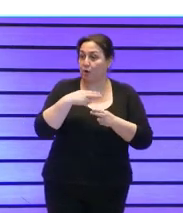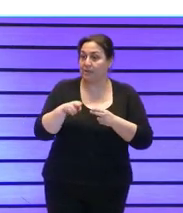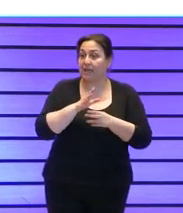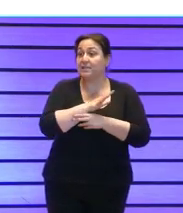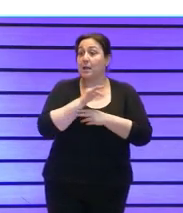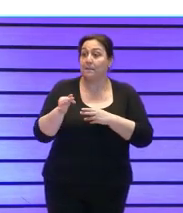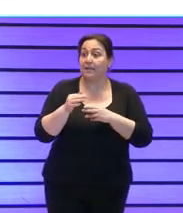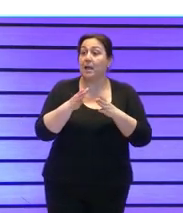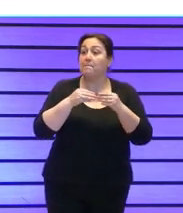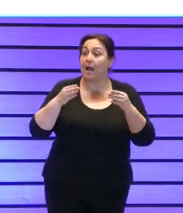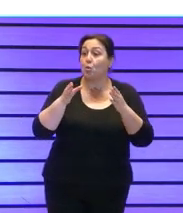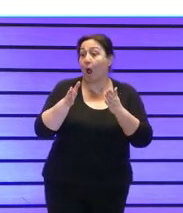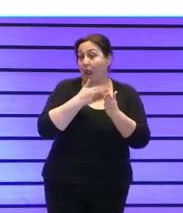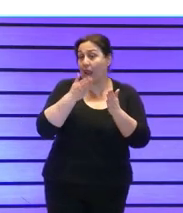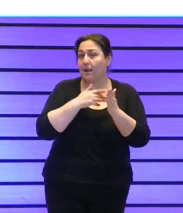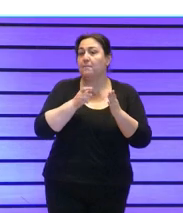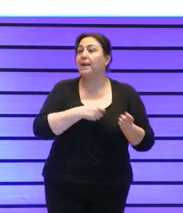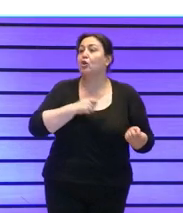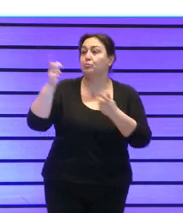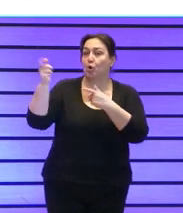manual del Compliant a los proveedores